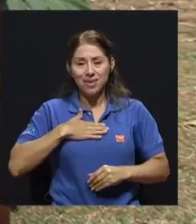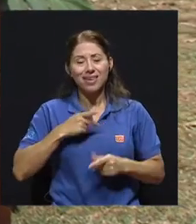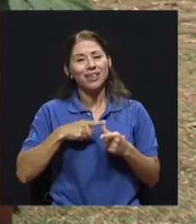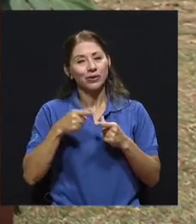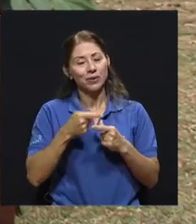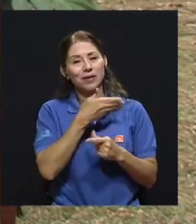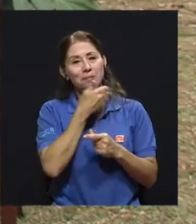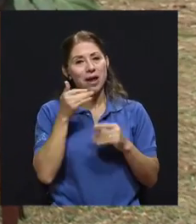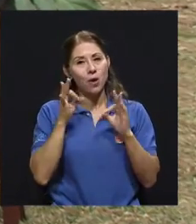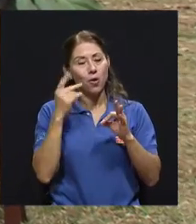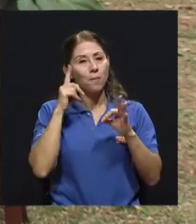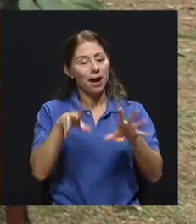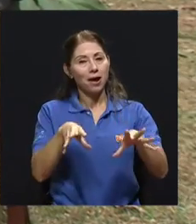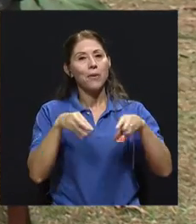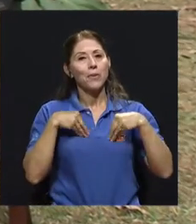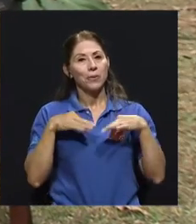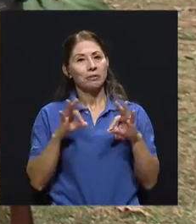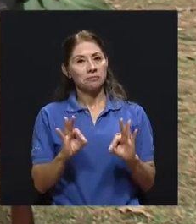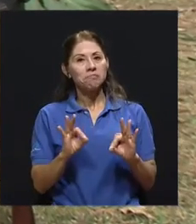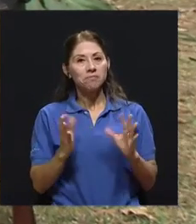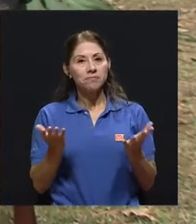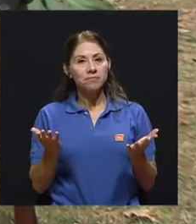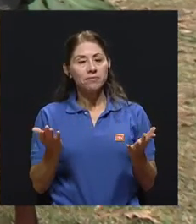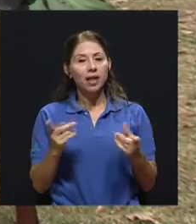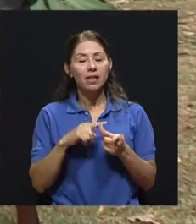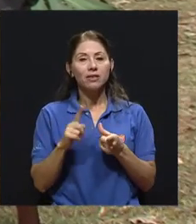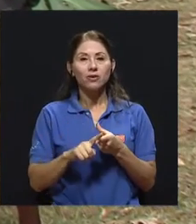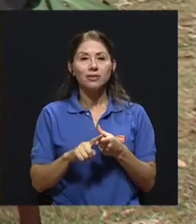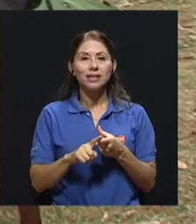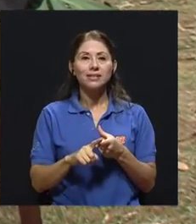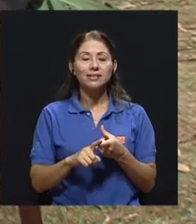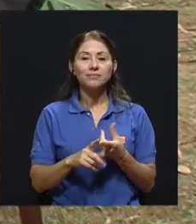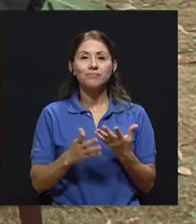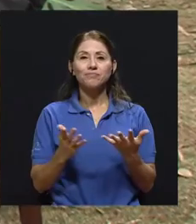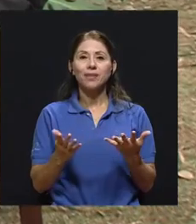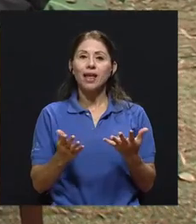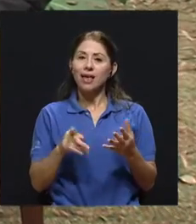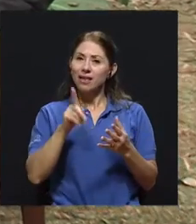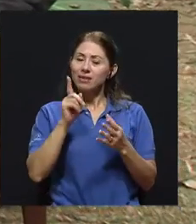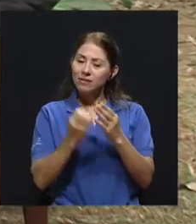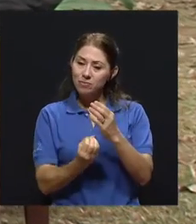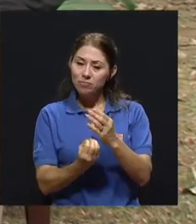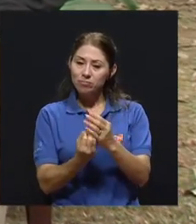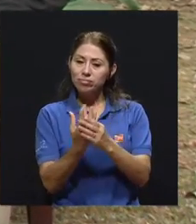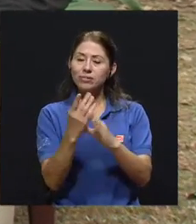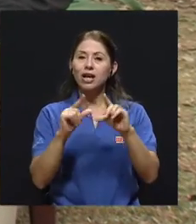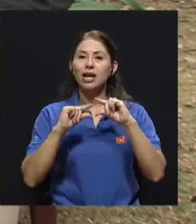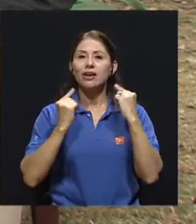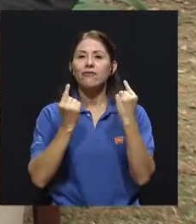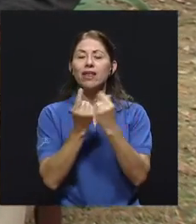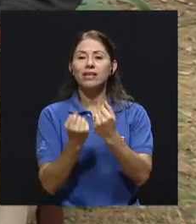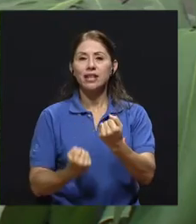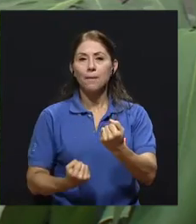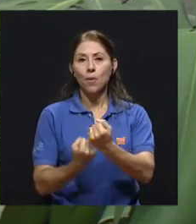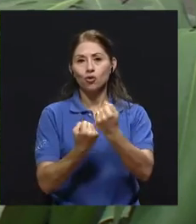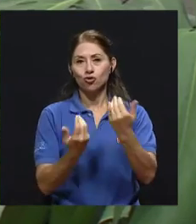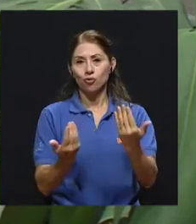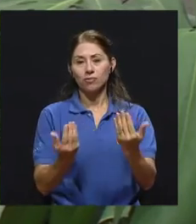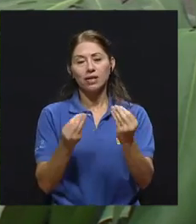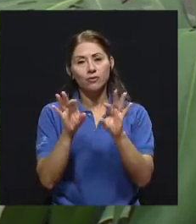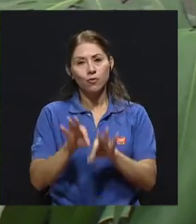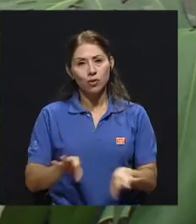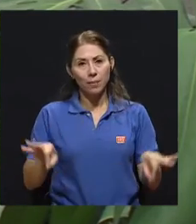el malestar, ¿verdad? Entonces el tema de construir redes de apoyo, de apoyo, perdón, es